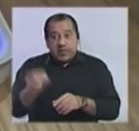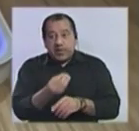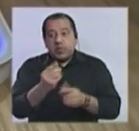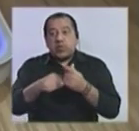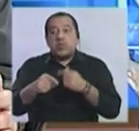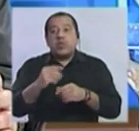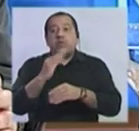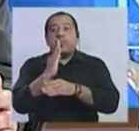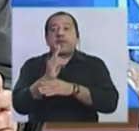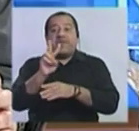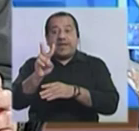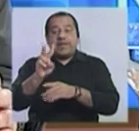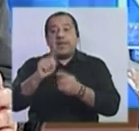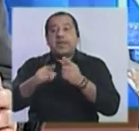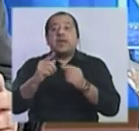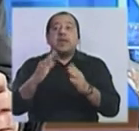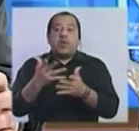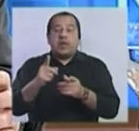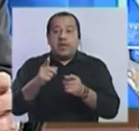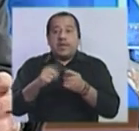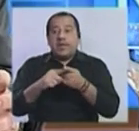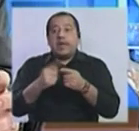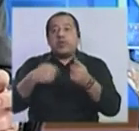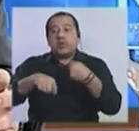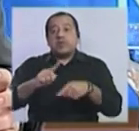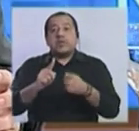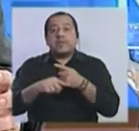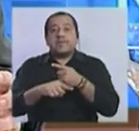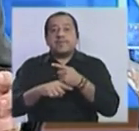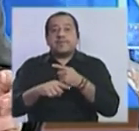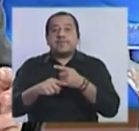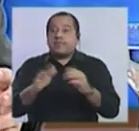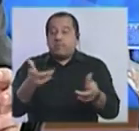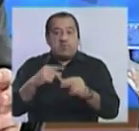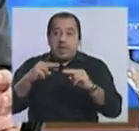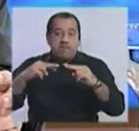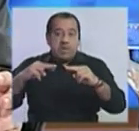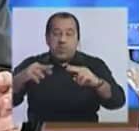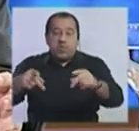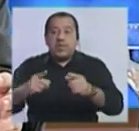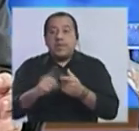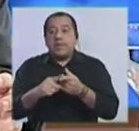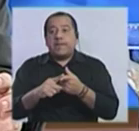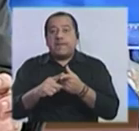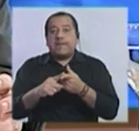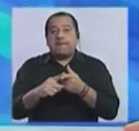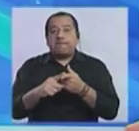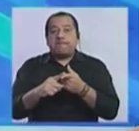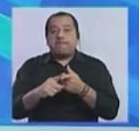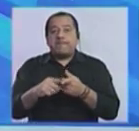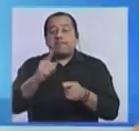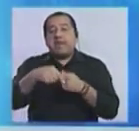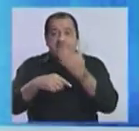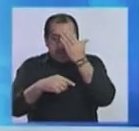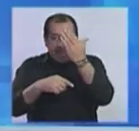Gente, entonces hubo un trasvaso ahí. Entonces termina teniendo la misma cantidad. Pierde dos el Frente